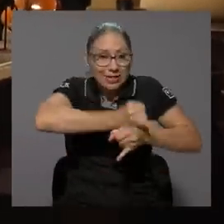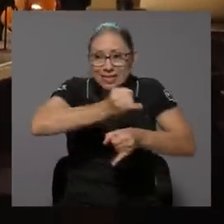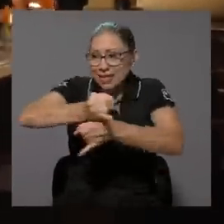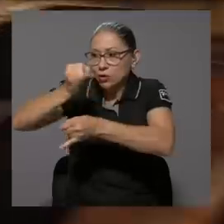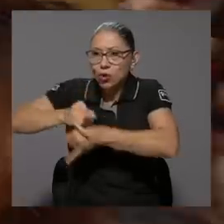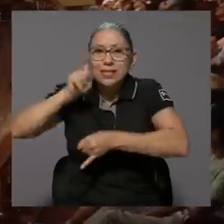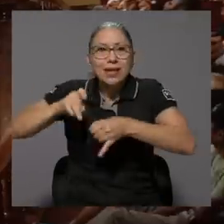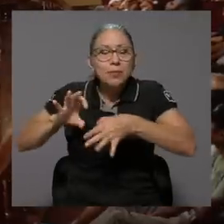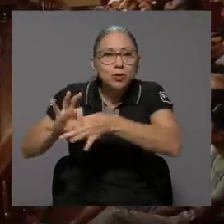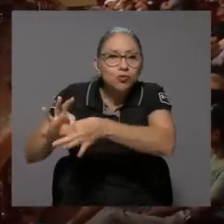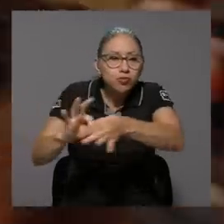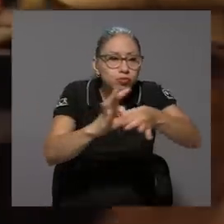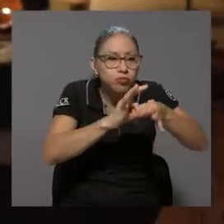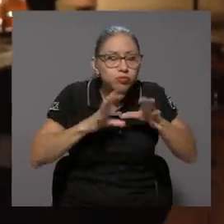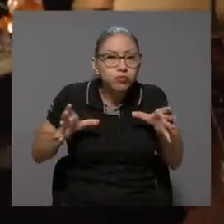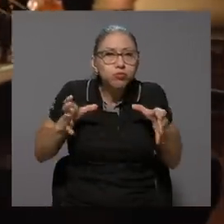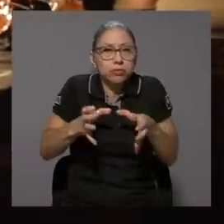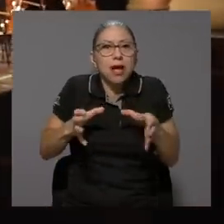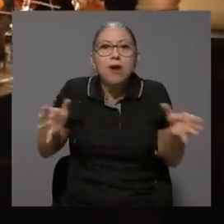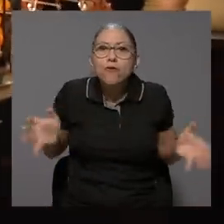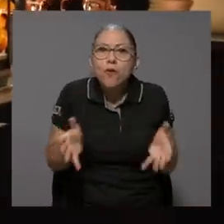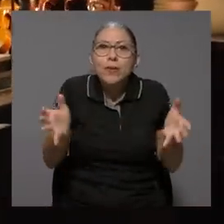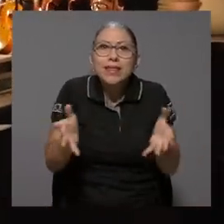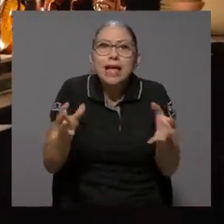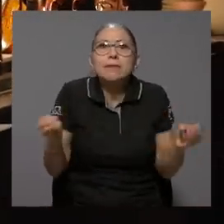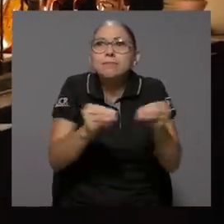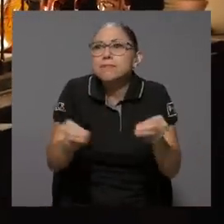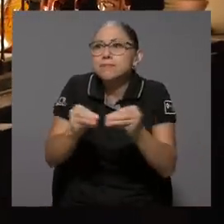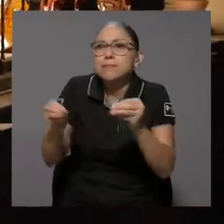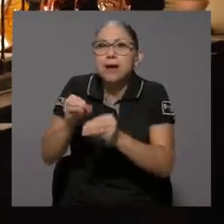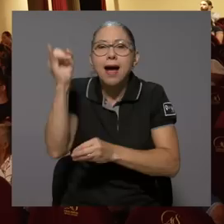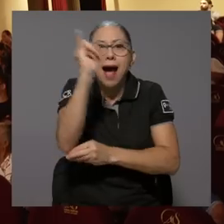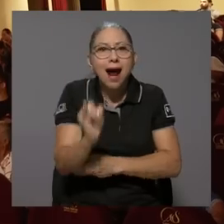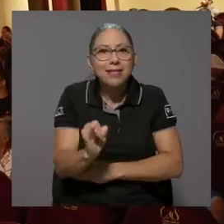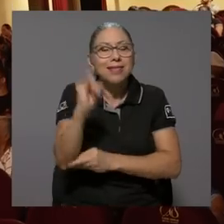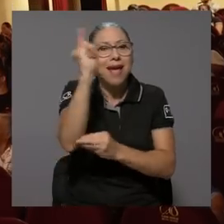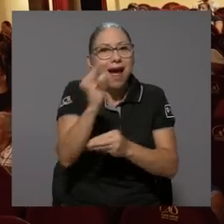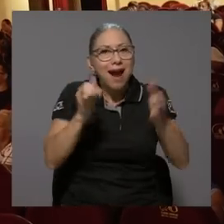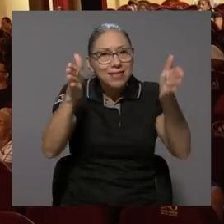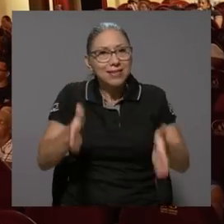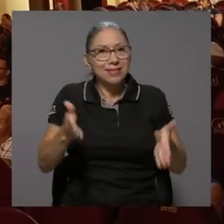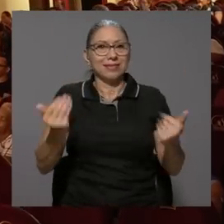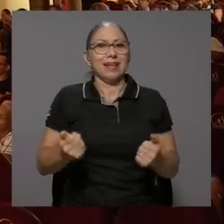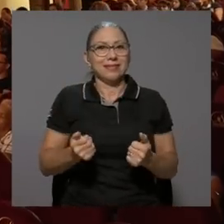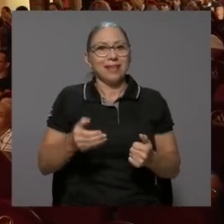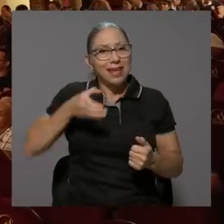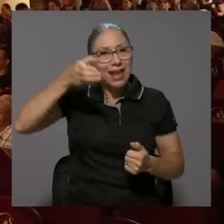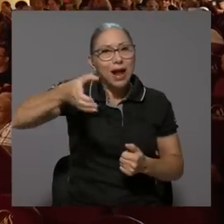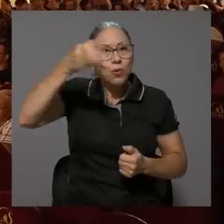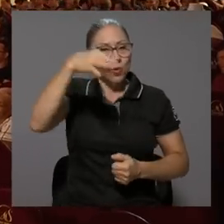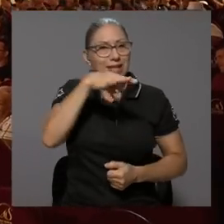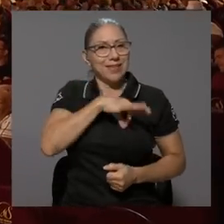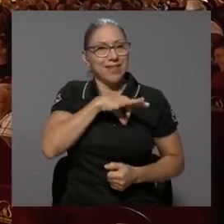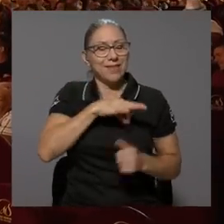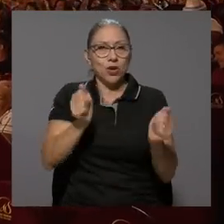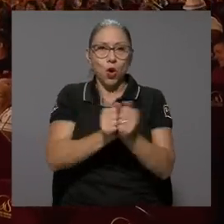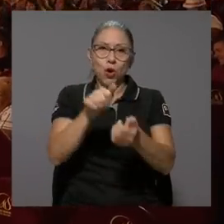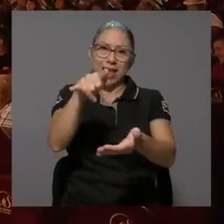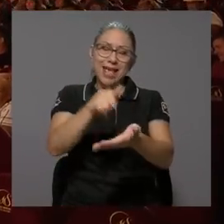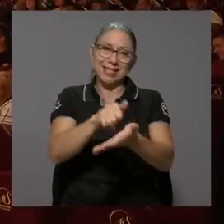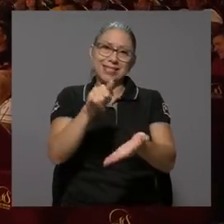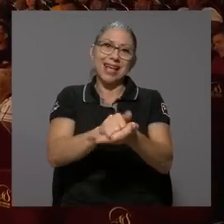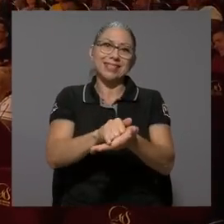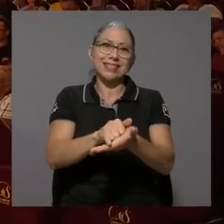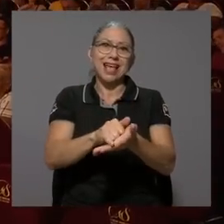tenemos que unirlos más bien para fomentar que haya cada vez más arte, que hayan más artistas, que la cultura se favorezca